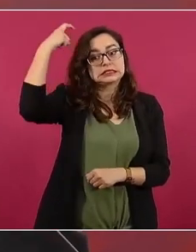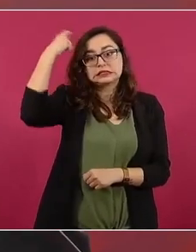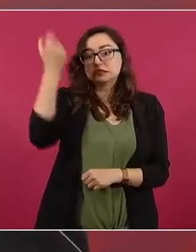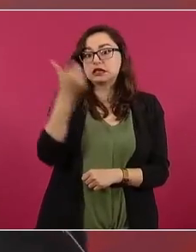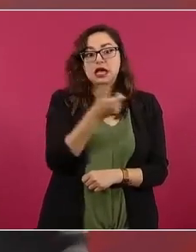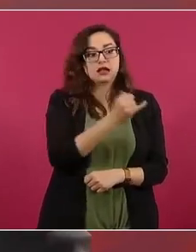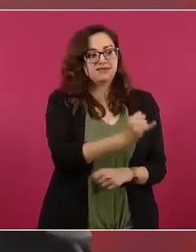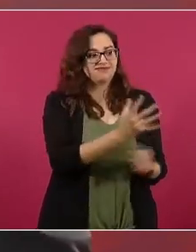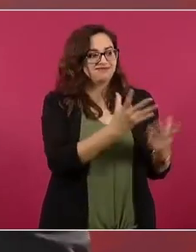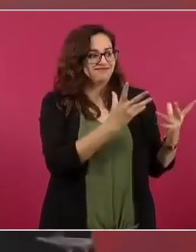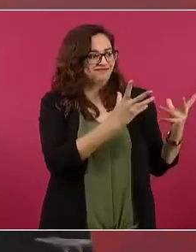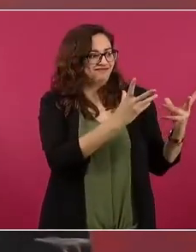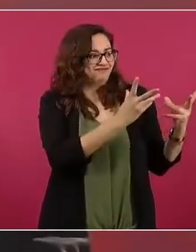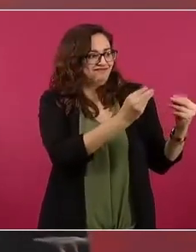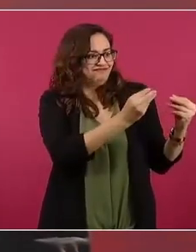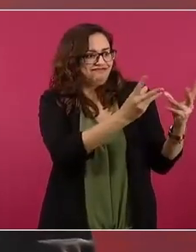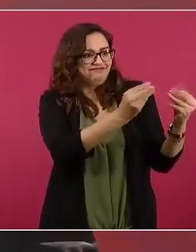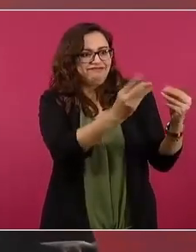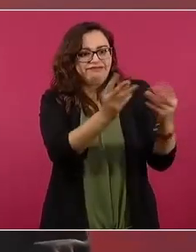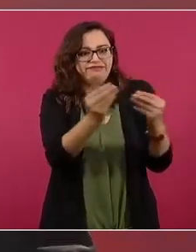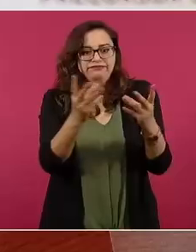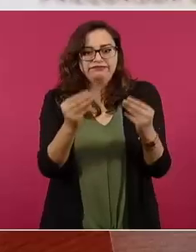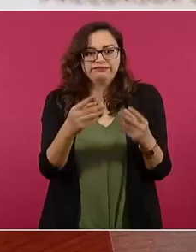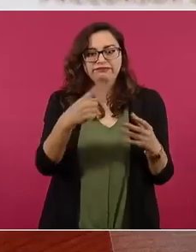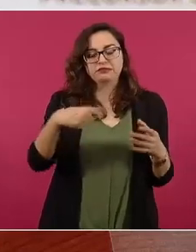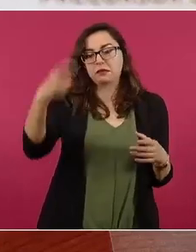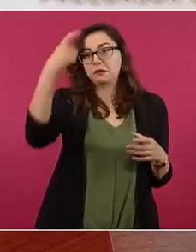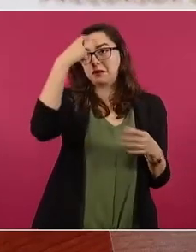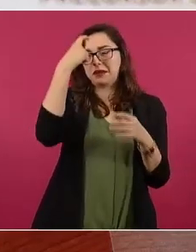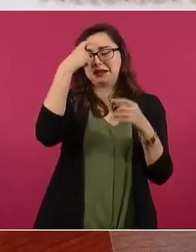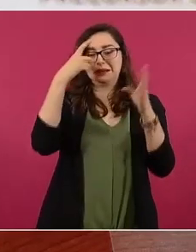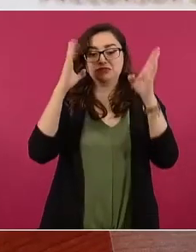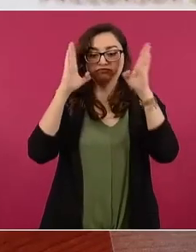Es un pensamiento conservador que existe.